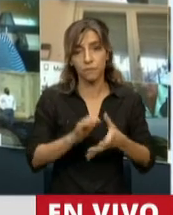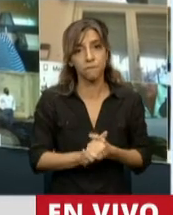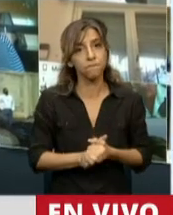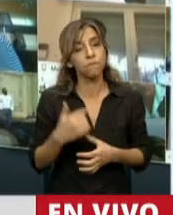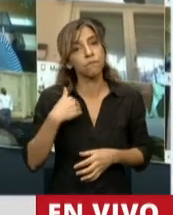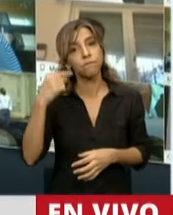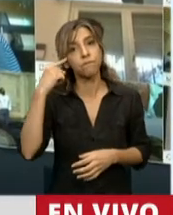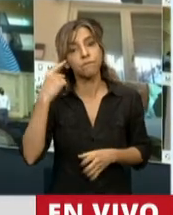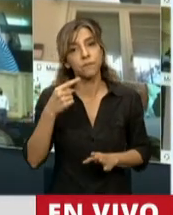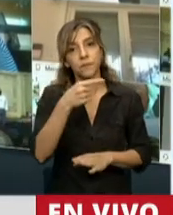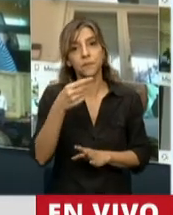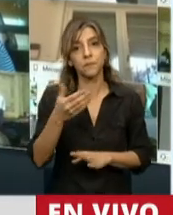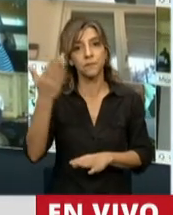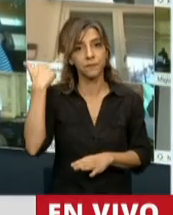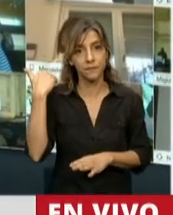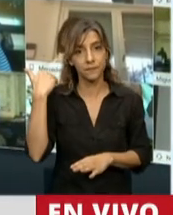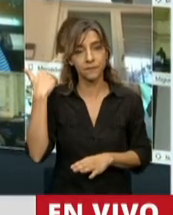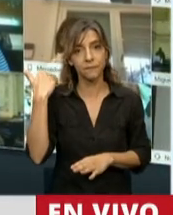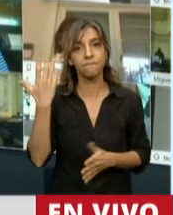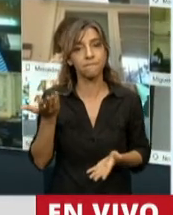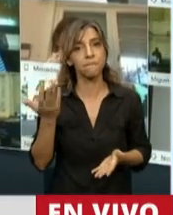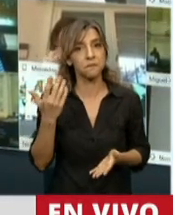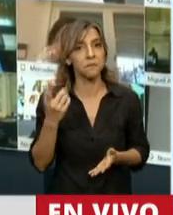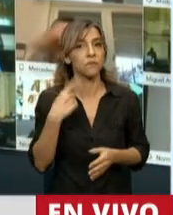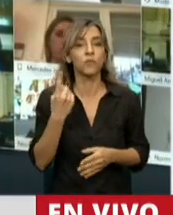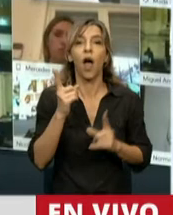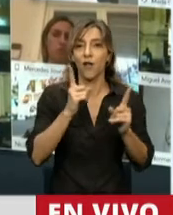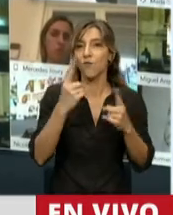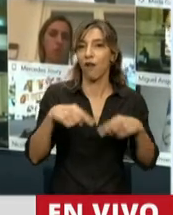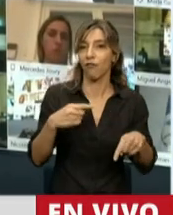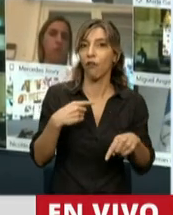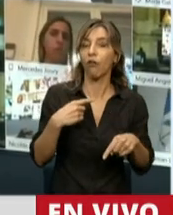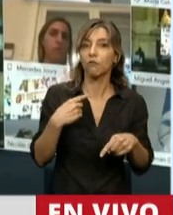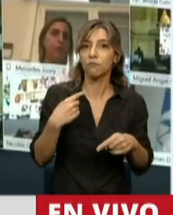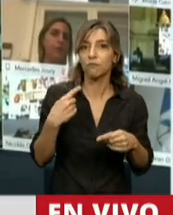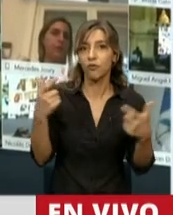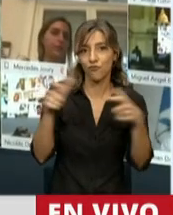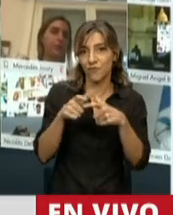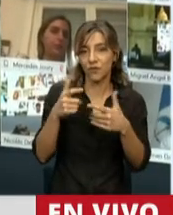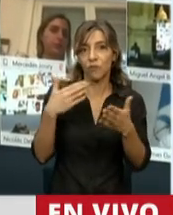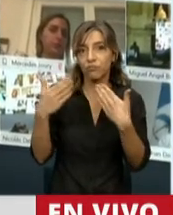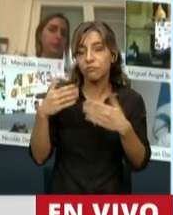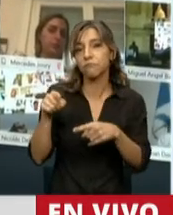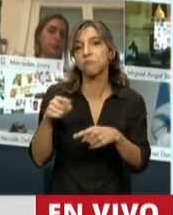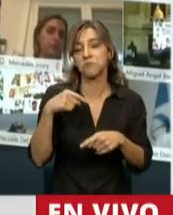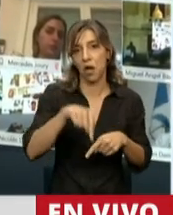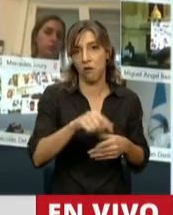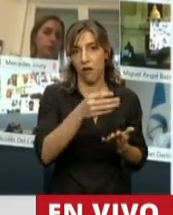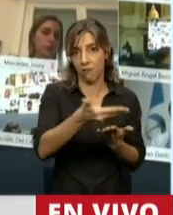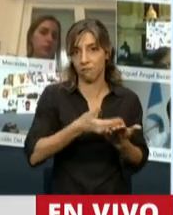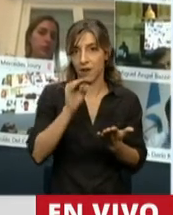pasada le hicimos ante el proyecto. Durante el proyecto de ley 25.10 del 2020